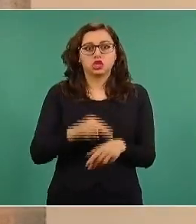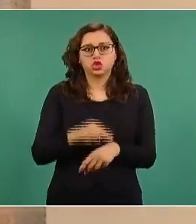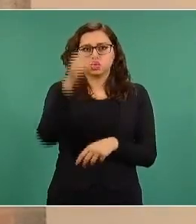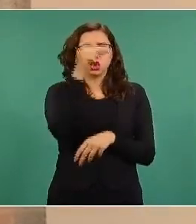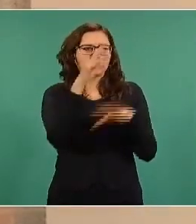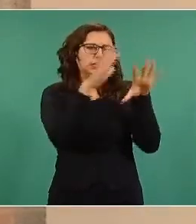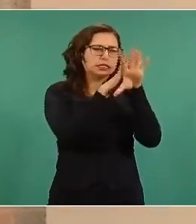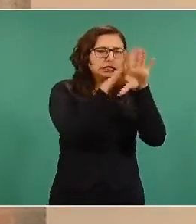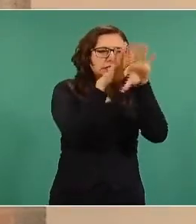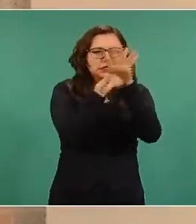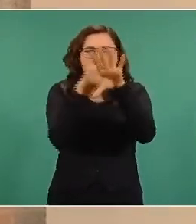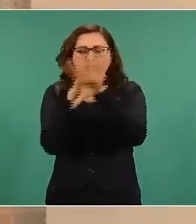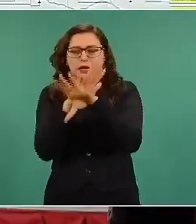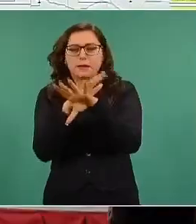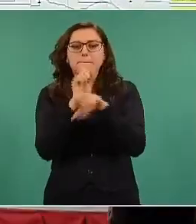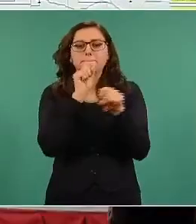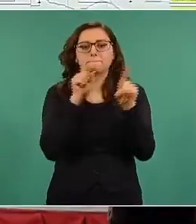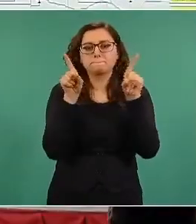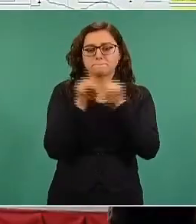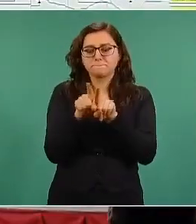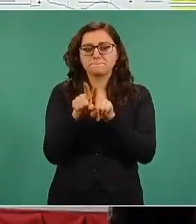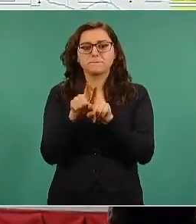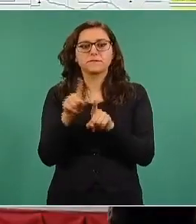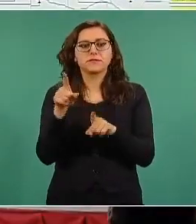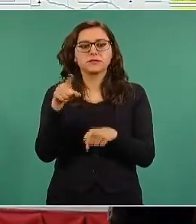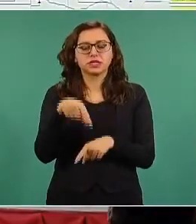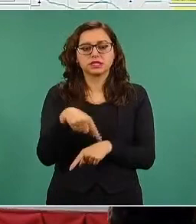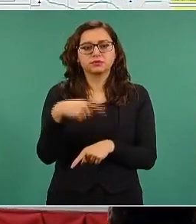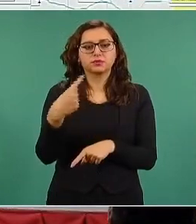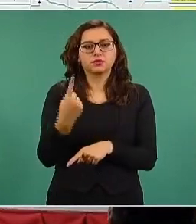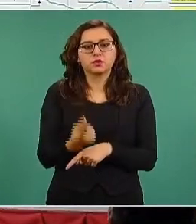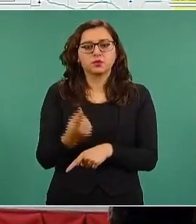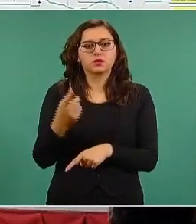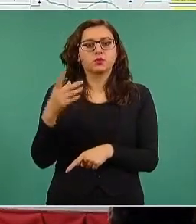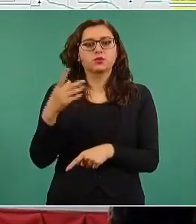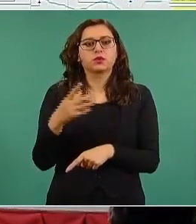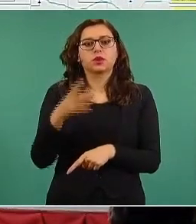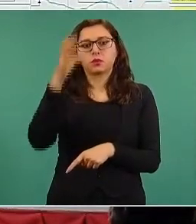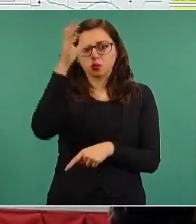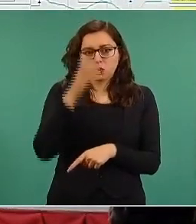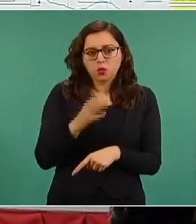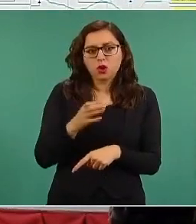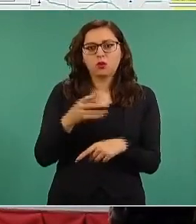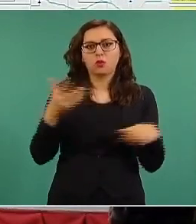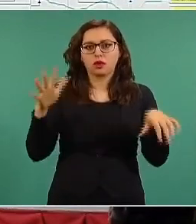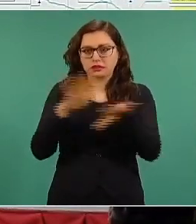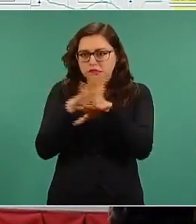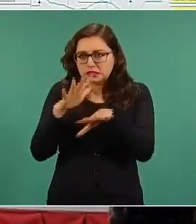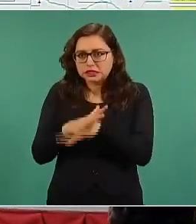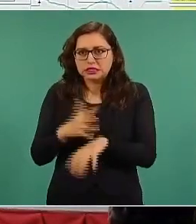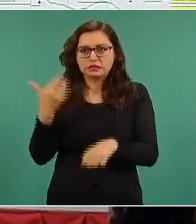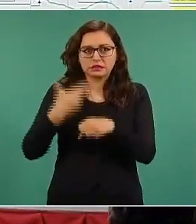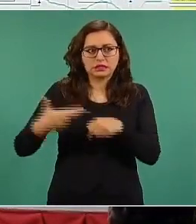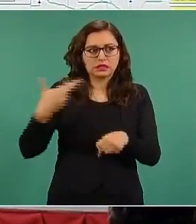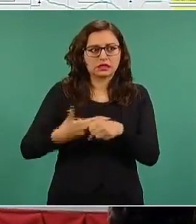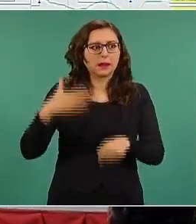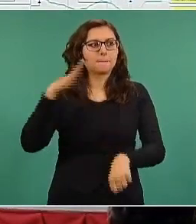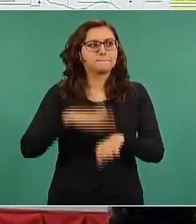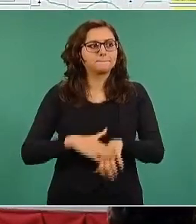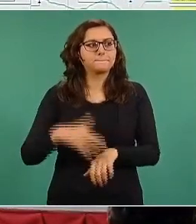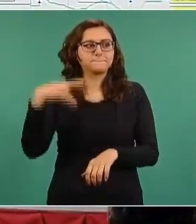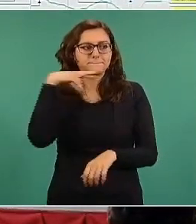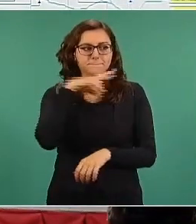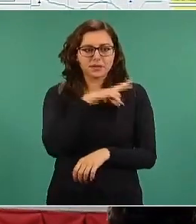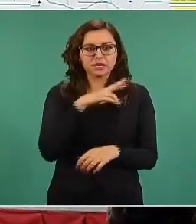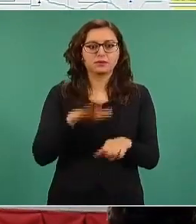y modificamos la ruta de Coahuila para poder hacerlo con más rapidez. En esos estados nos tardamos un poco